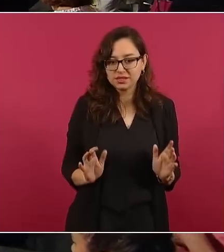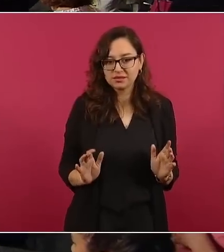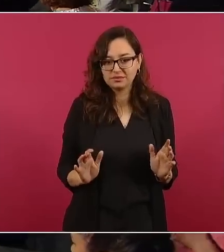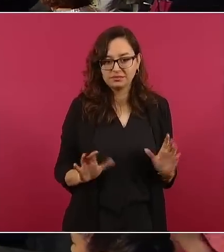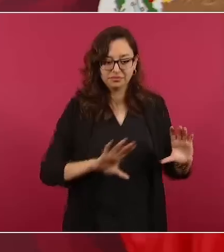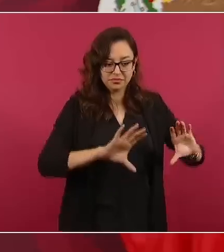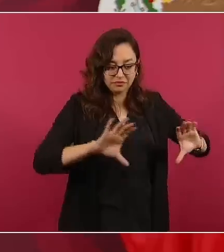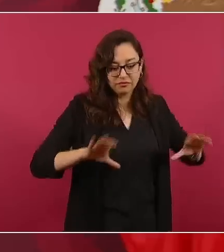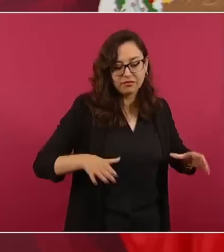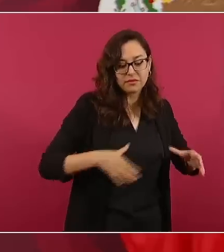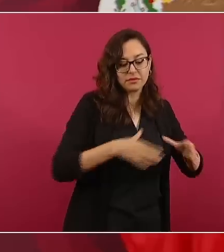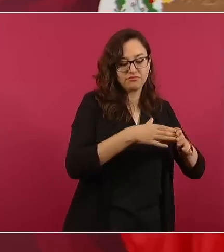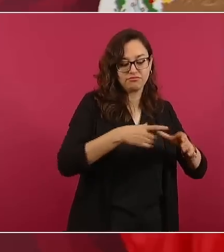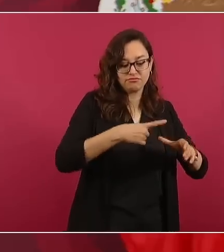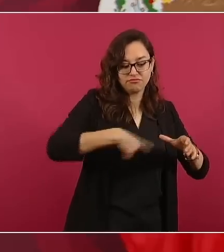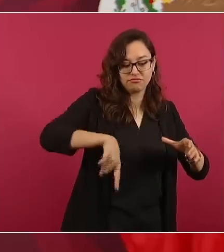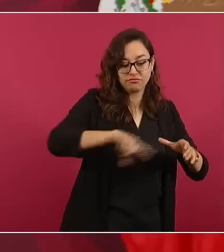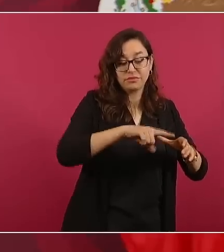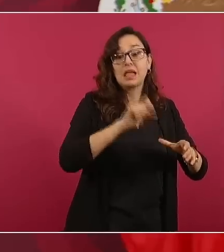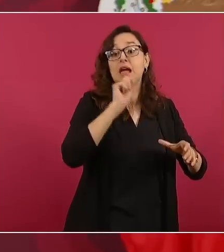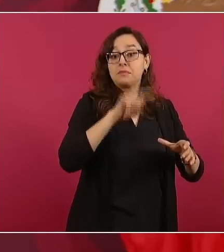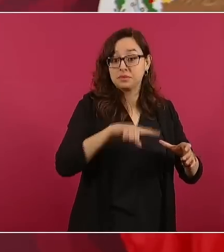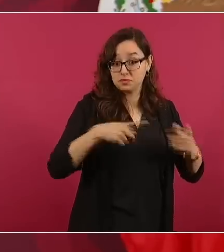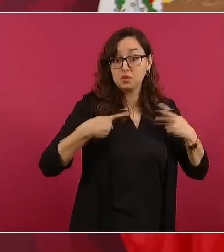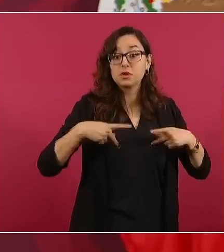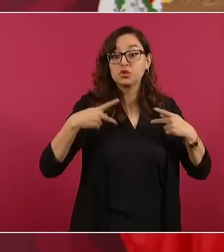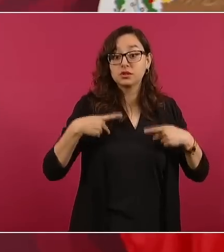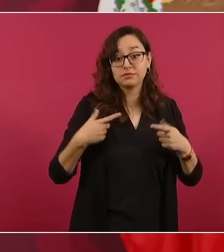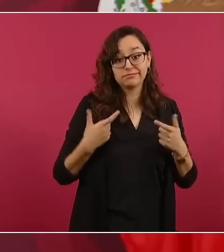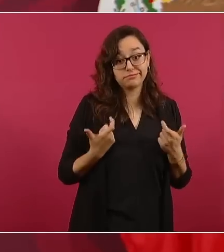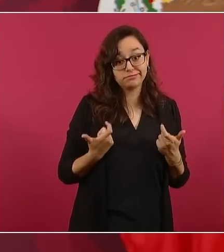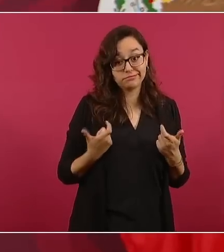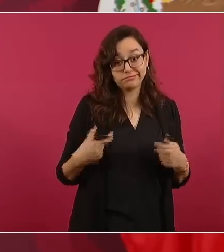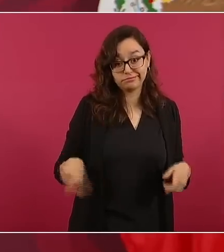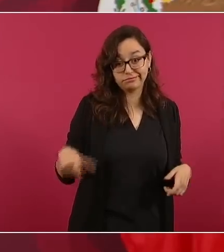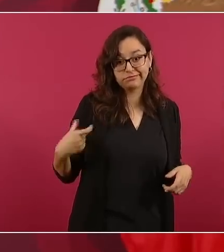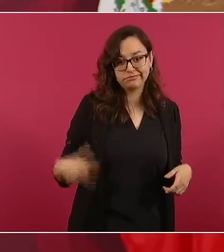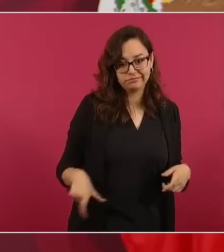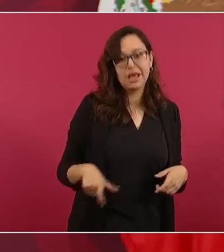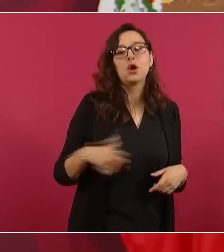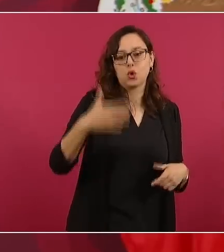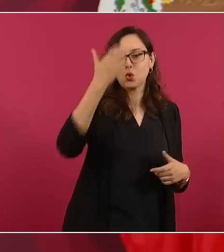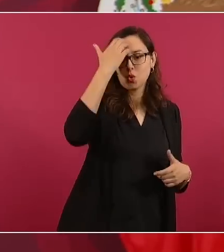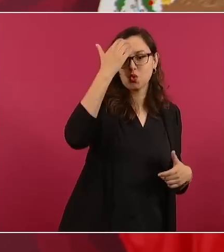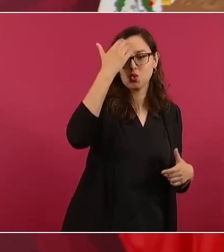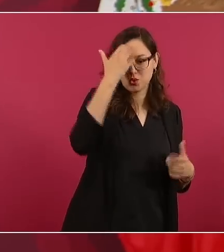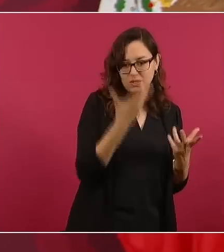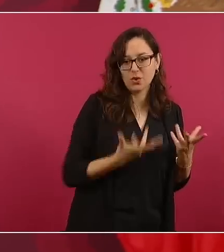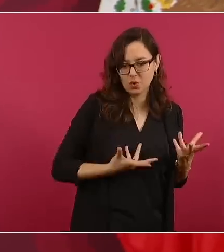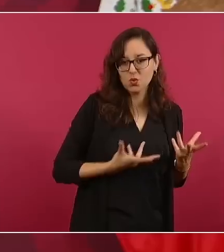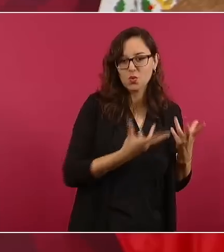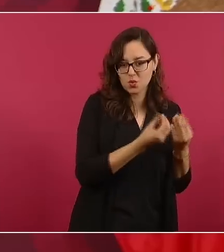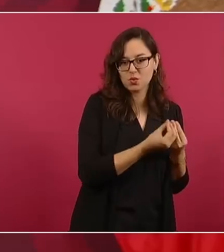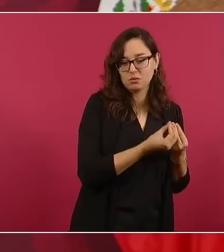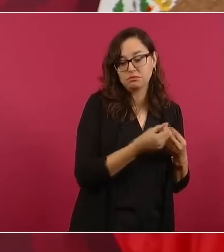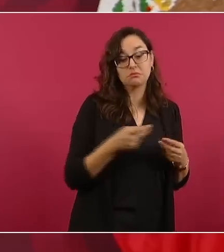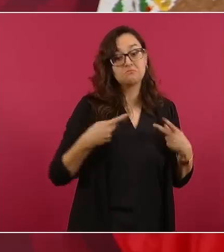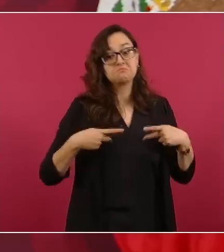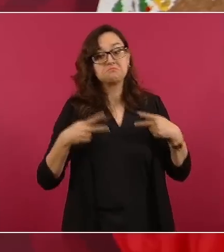intereses creados, pero no por el pueblo, el pueblo no los conocía.